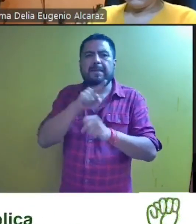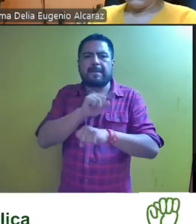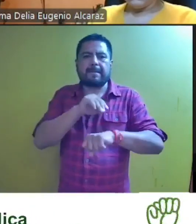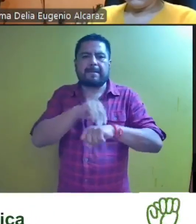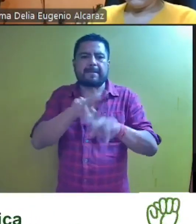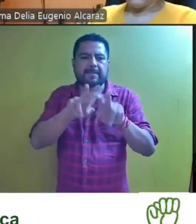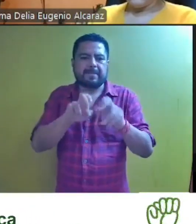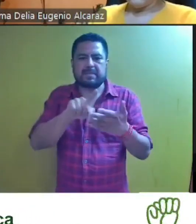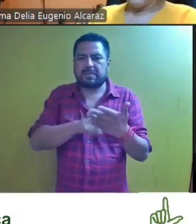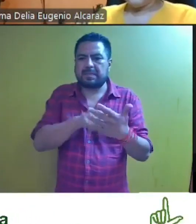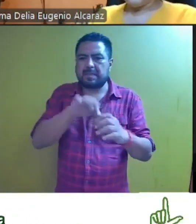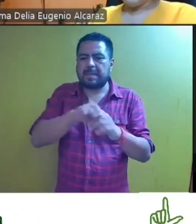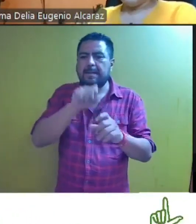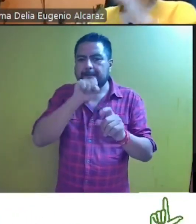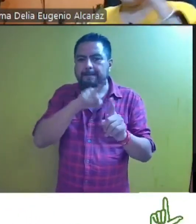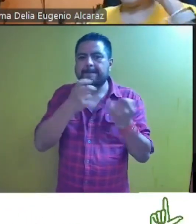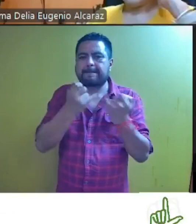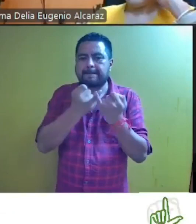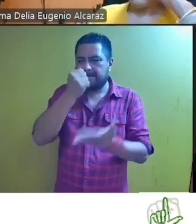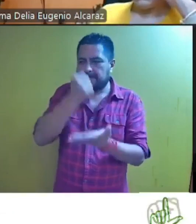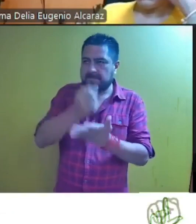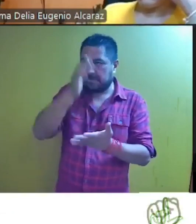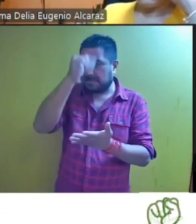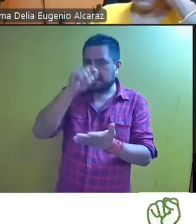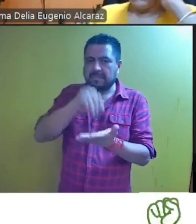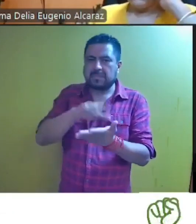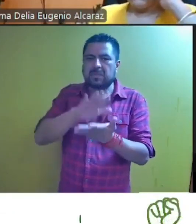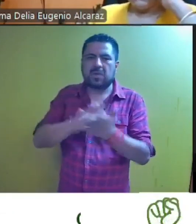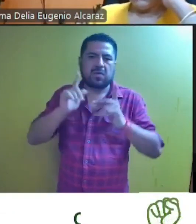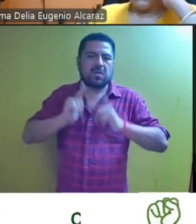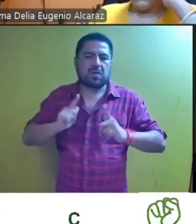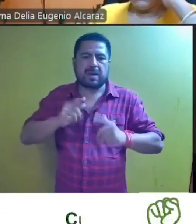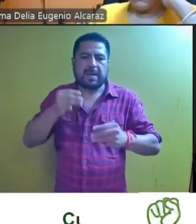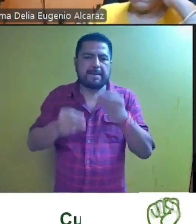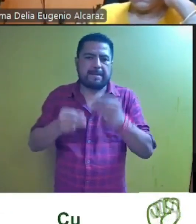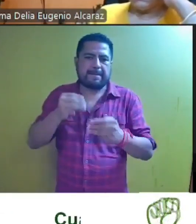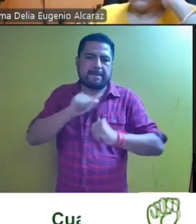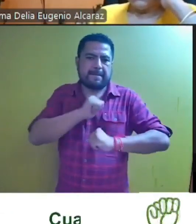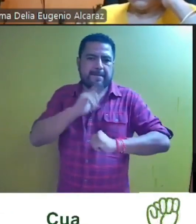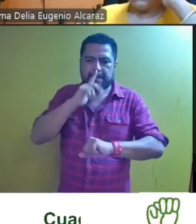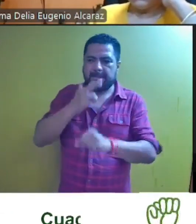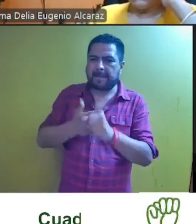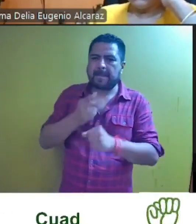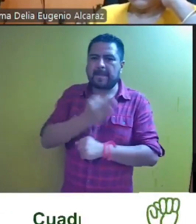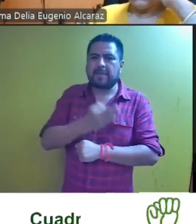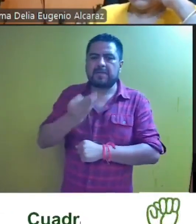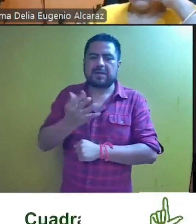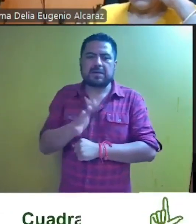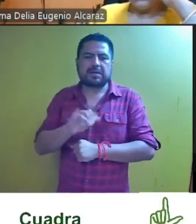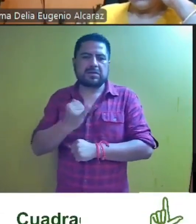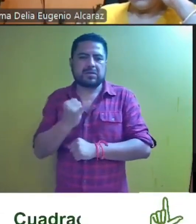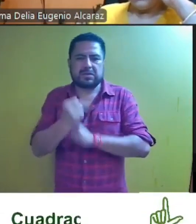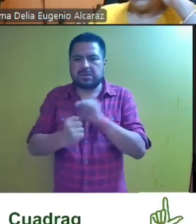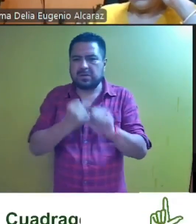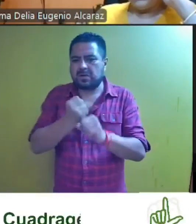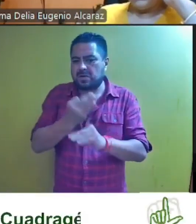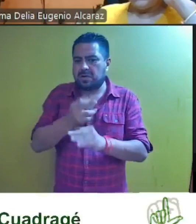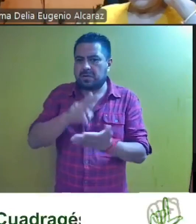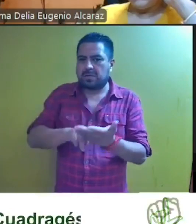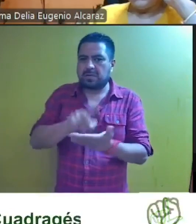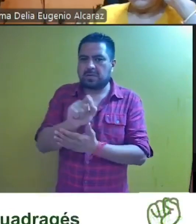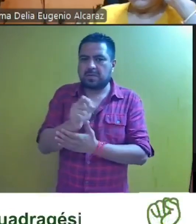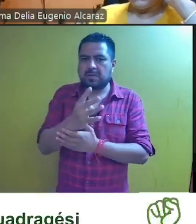electoral mismo que ratificaron ante la presencia judicial de la magistrada ponente con fecha diez de junio del año en curso